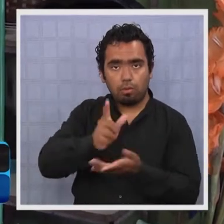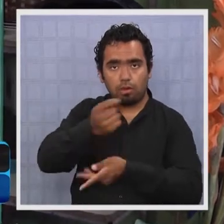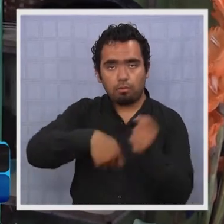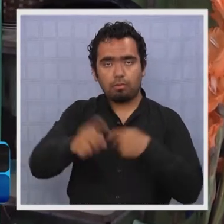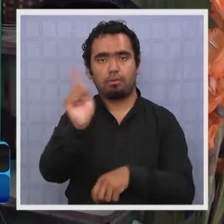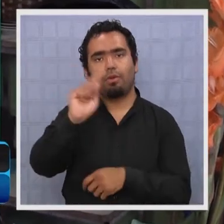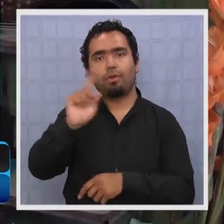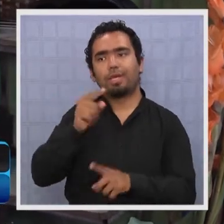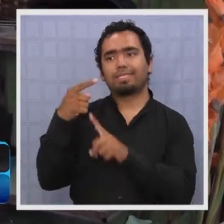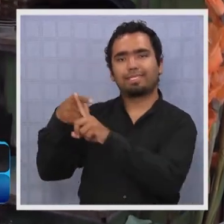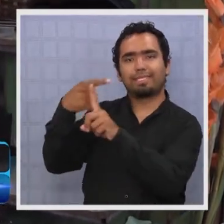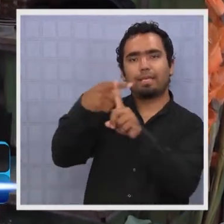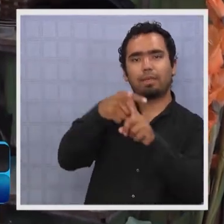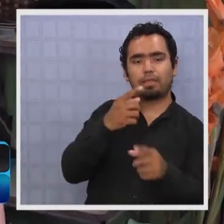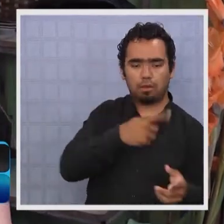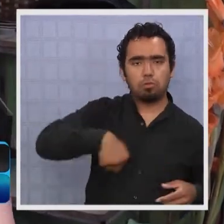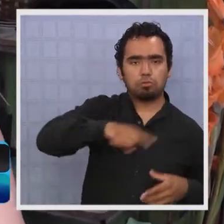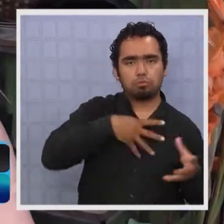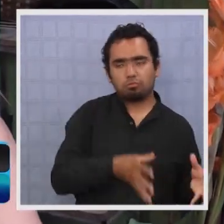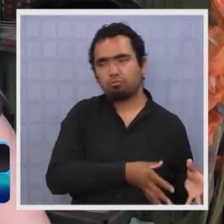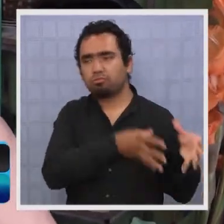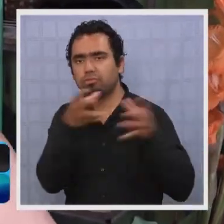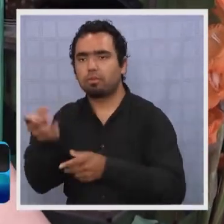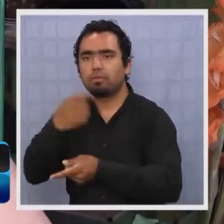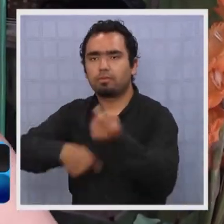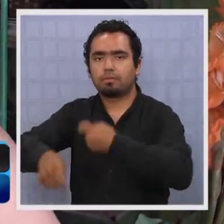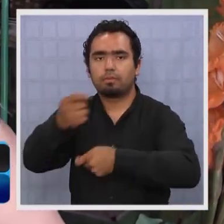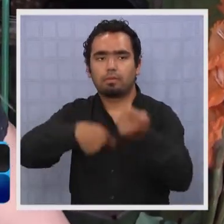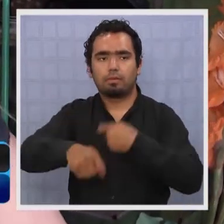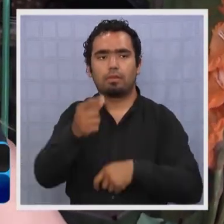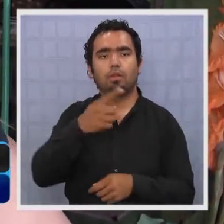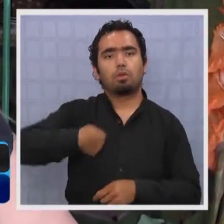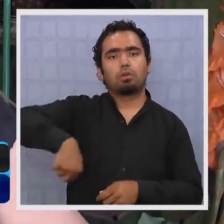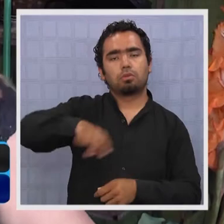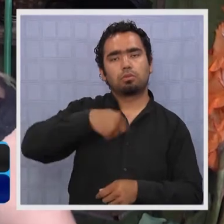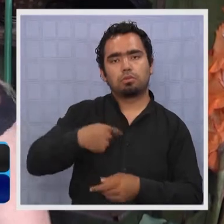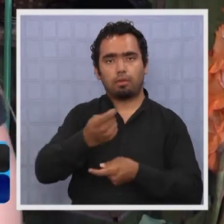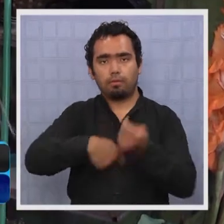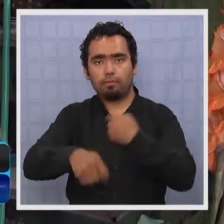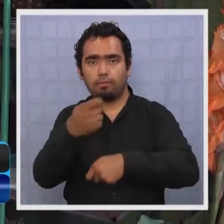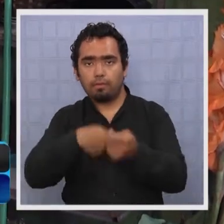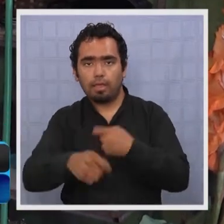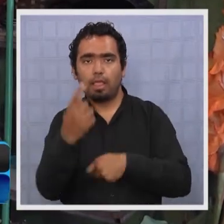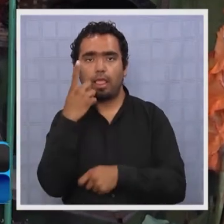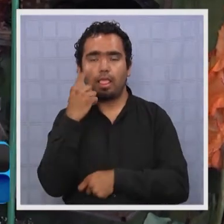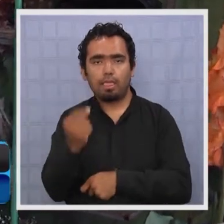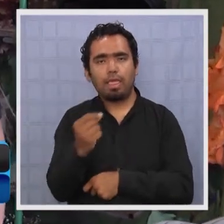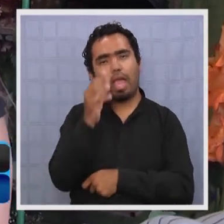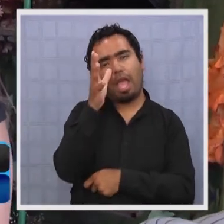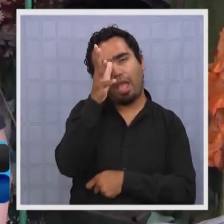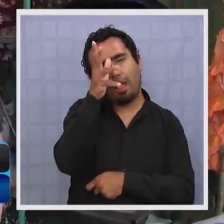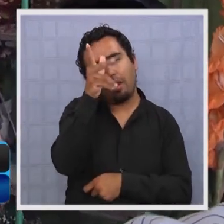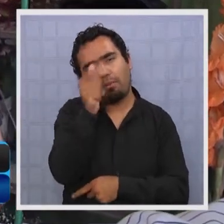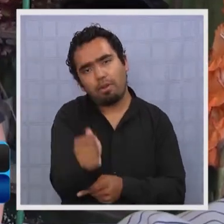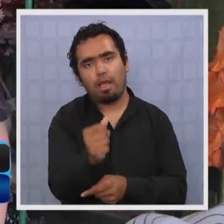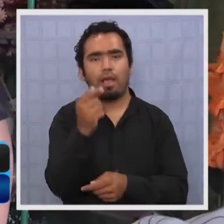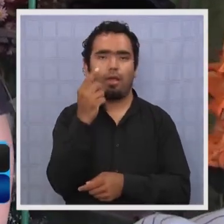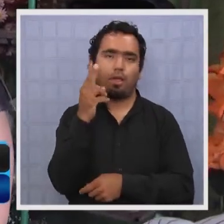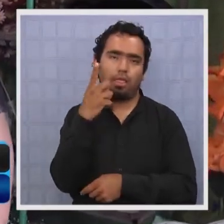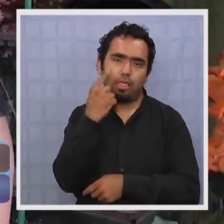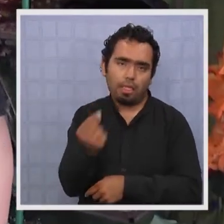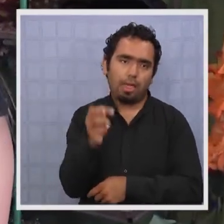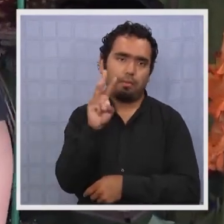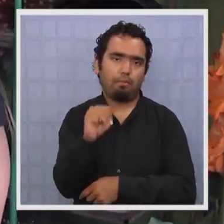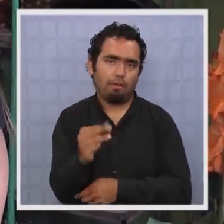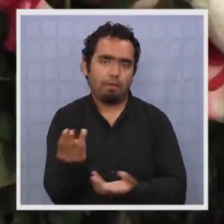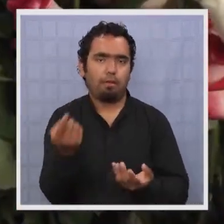acá no, no pasa nada. Acá nuestras ventas son para el Día de los Enamorados, el